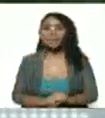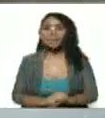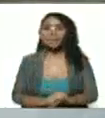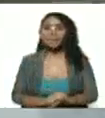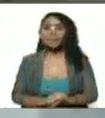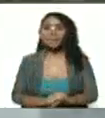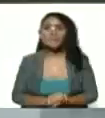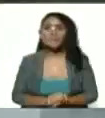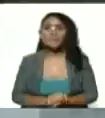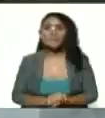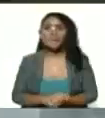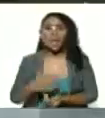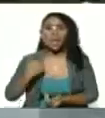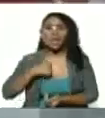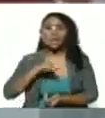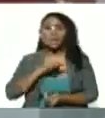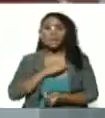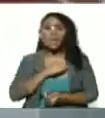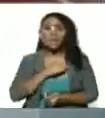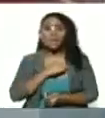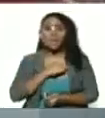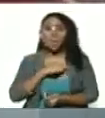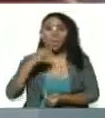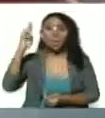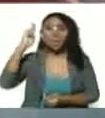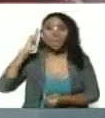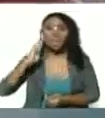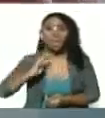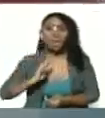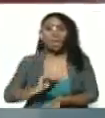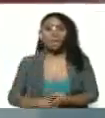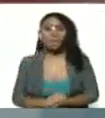A nosotros, los bolivarianos.